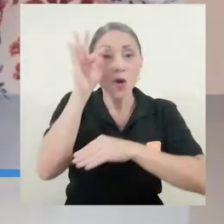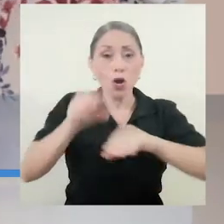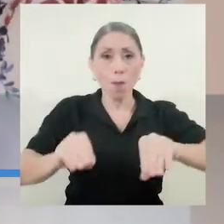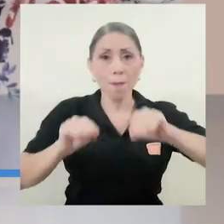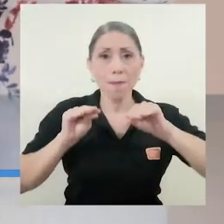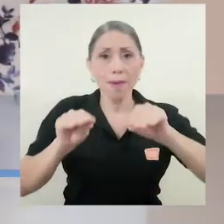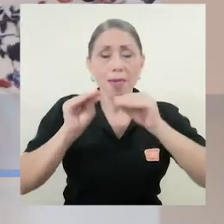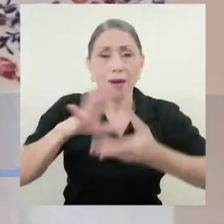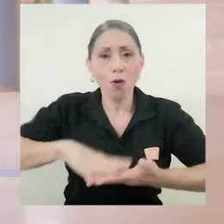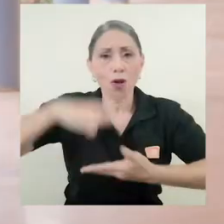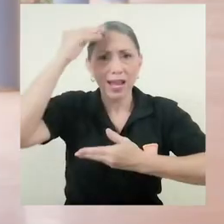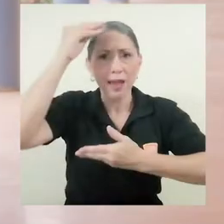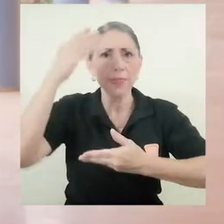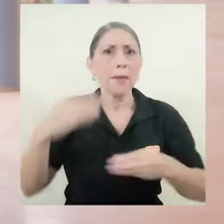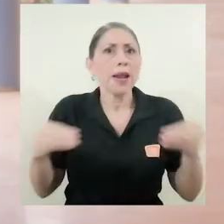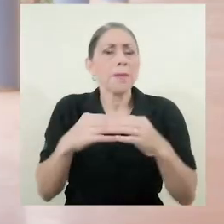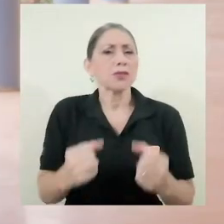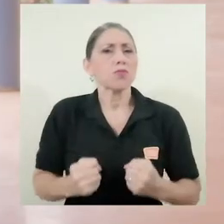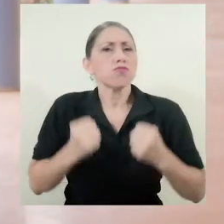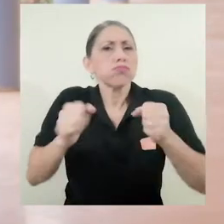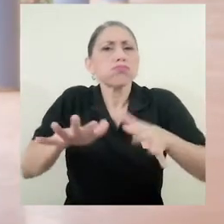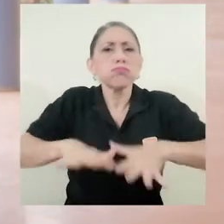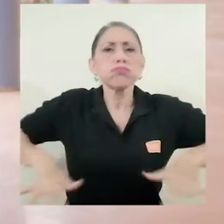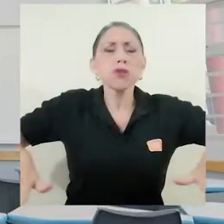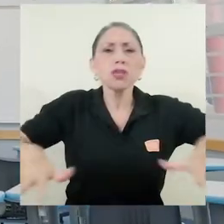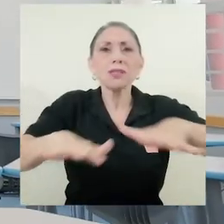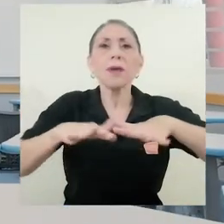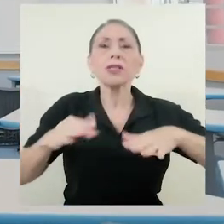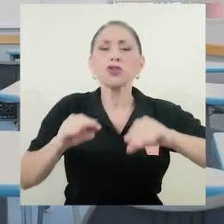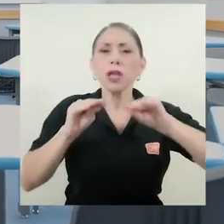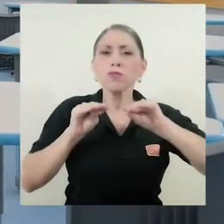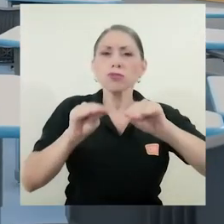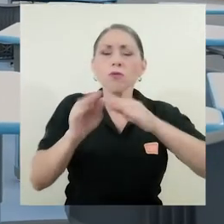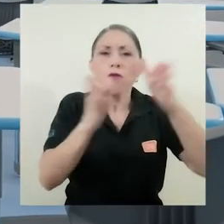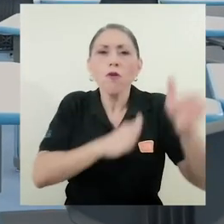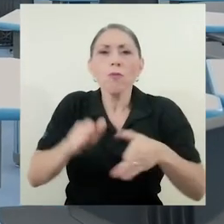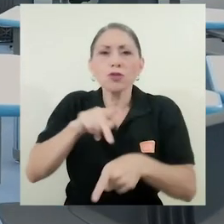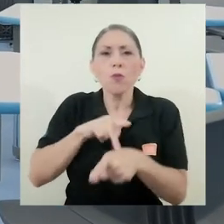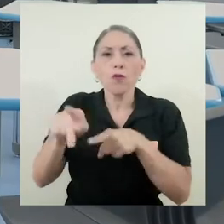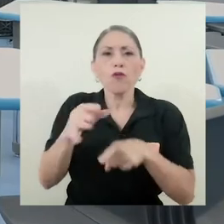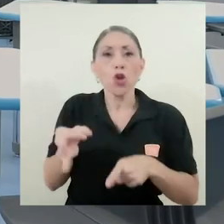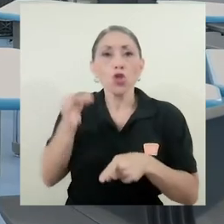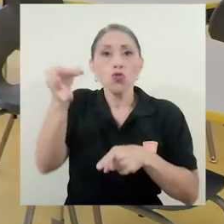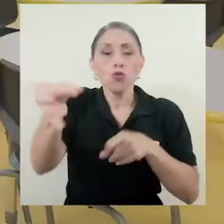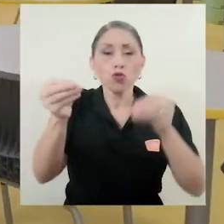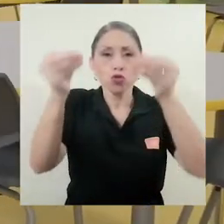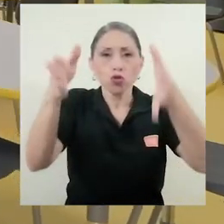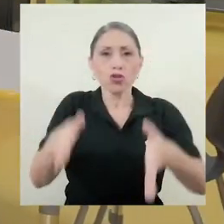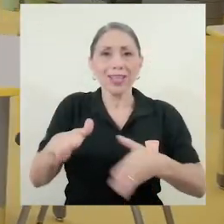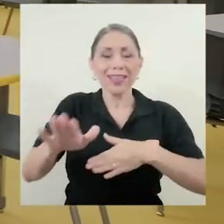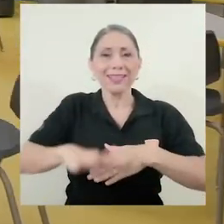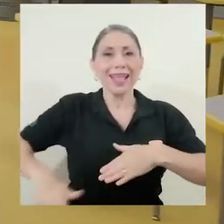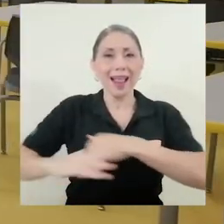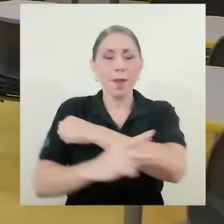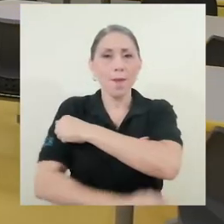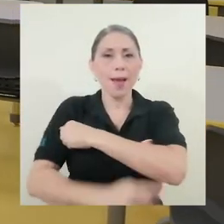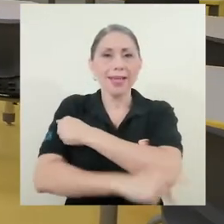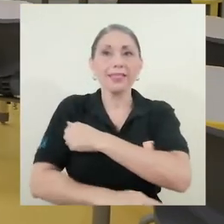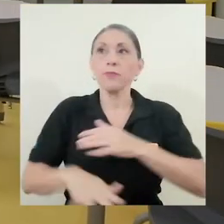teórico-pedagógica para potenciar aún más los espacios de formación profesional de los futuros docentes del país.